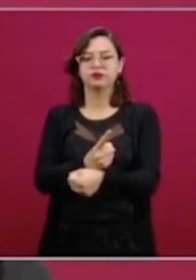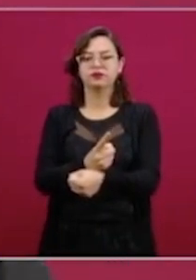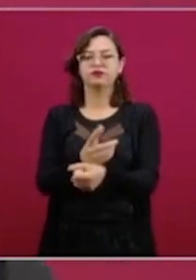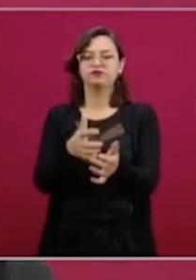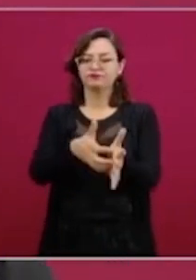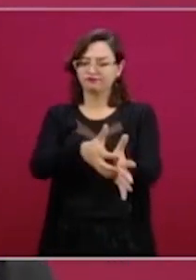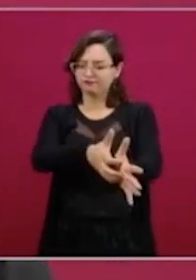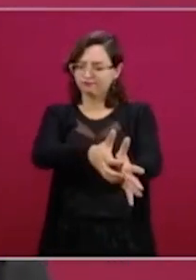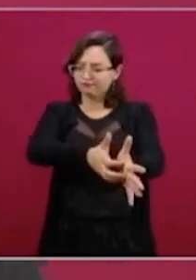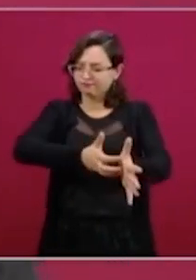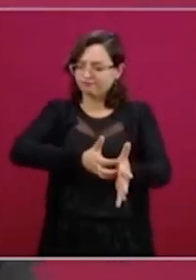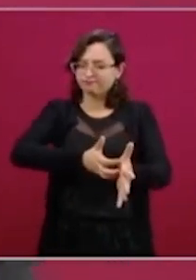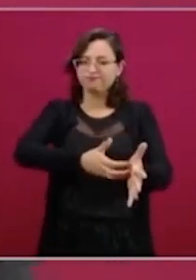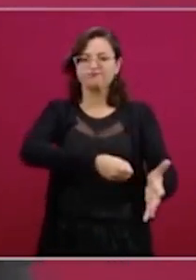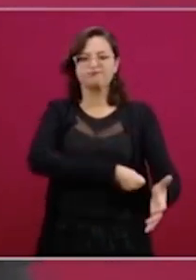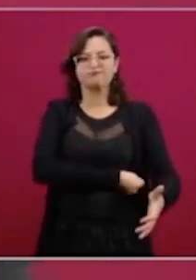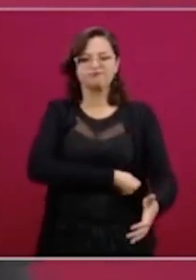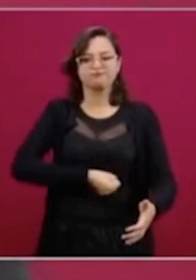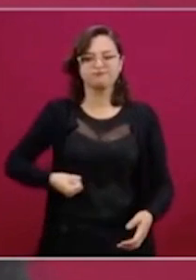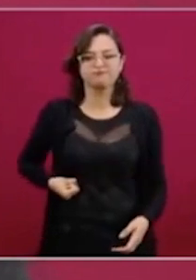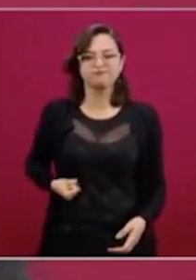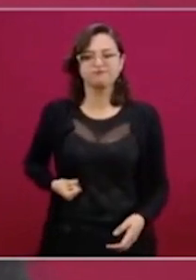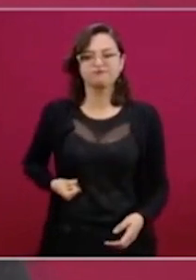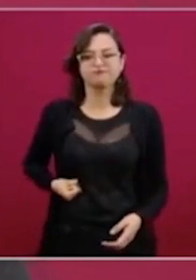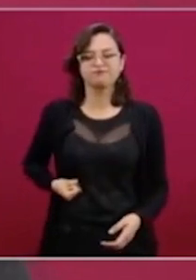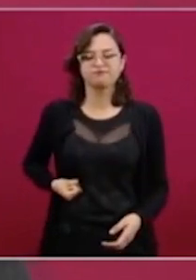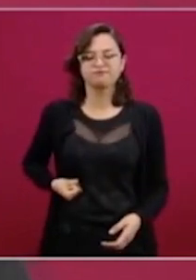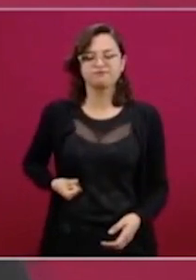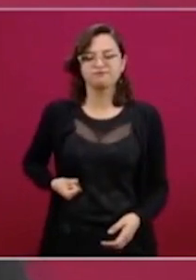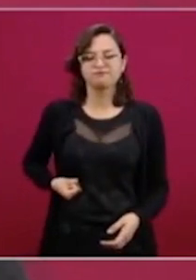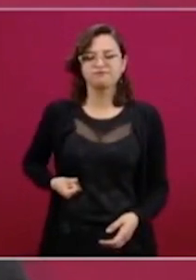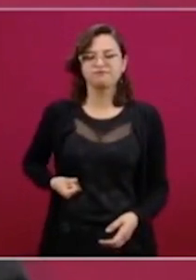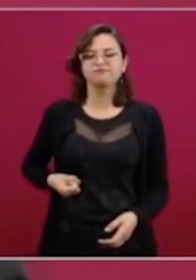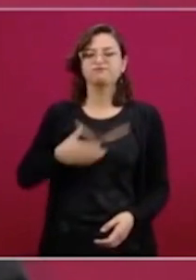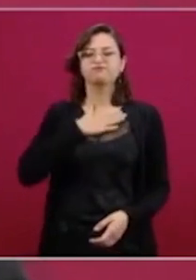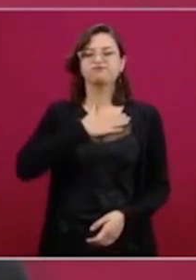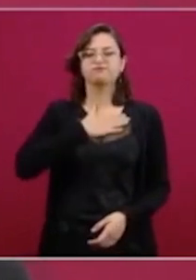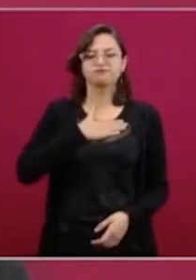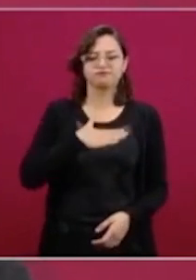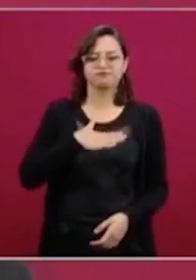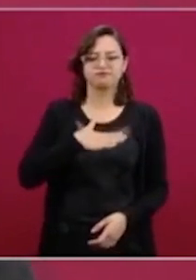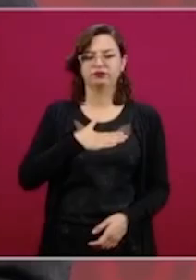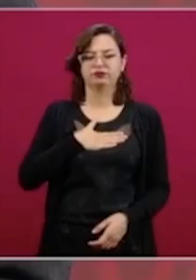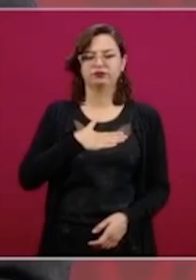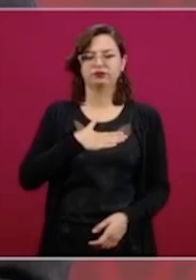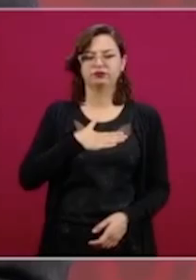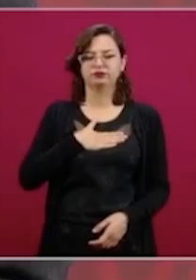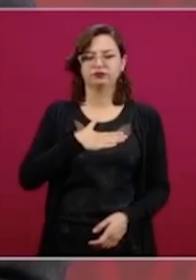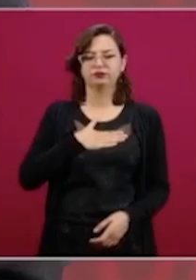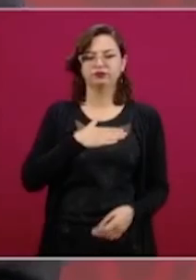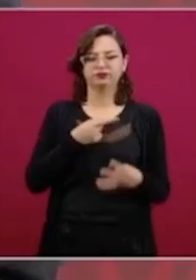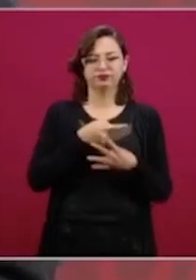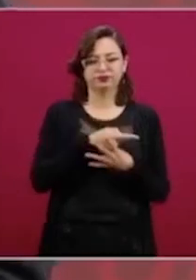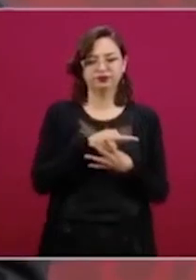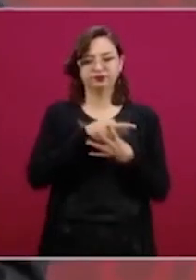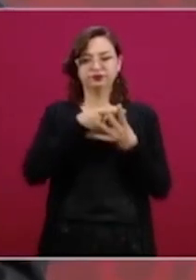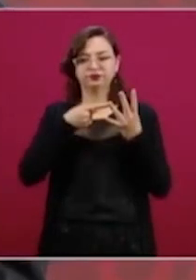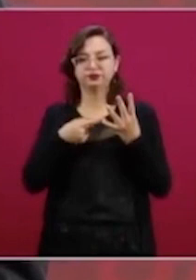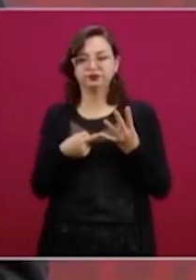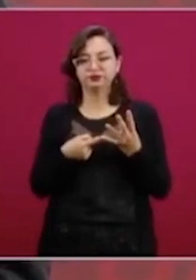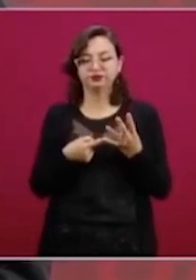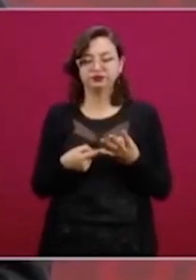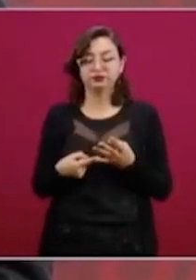austeridad y justicia. Todo el ajuste,